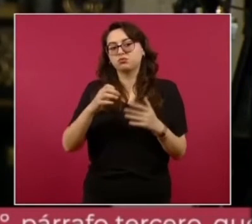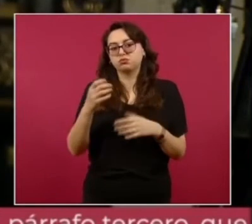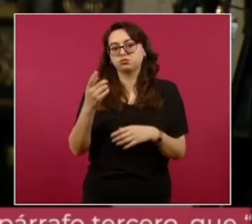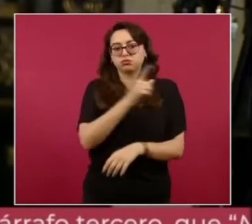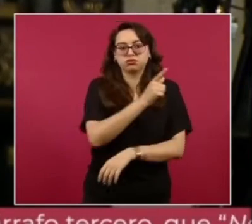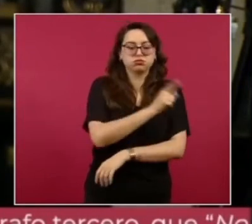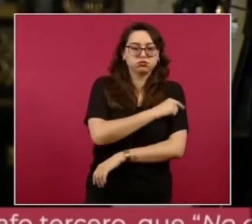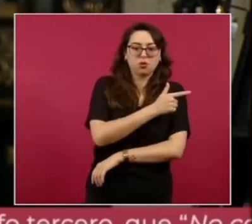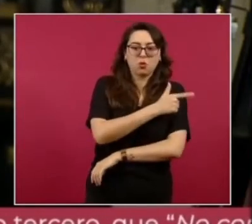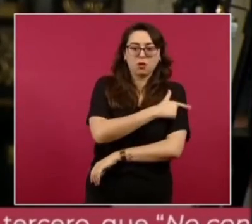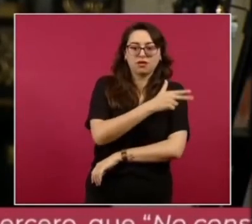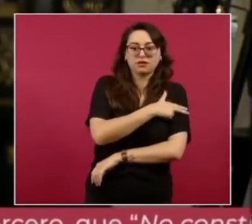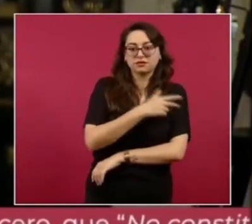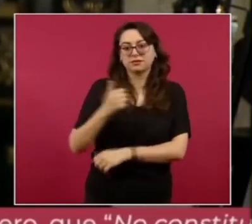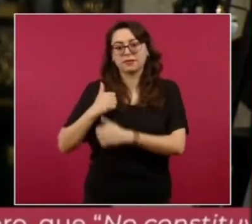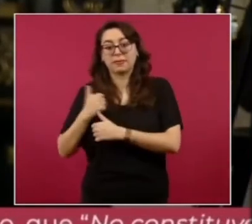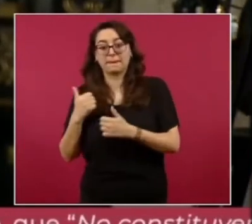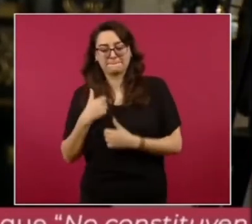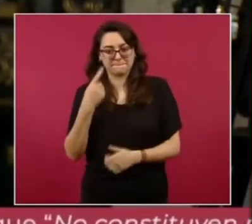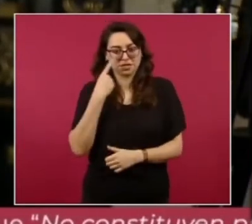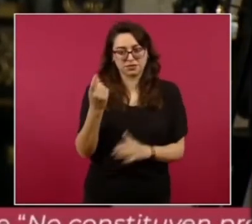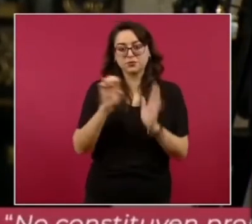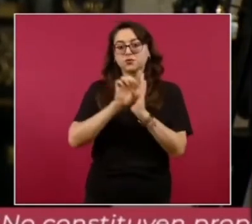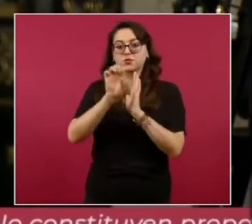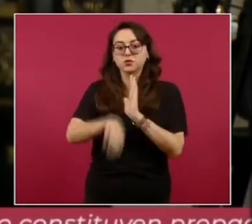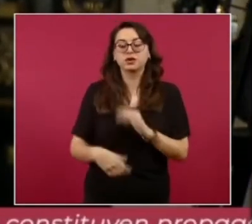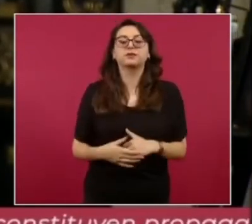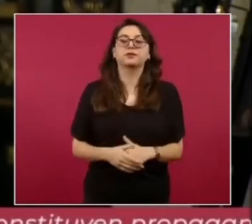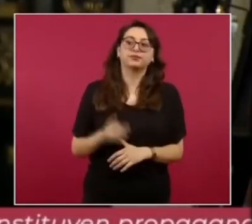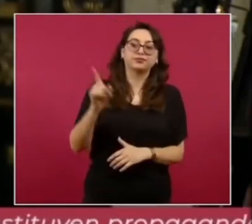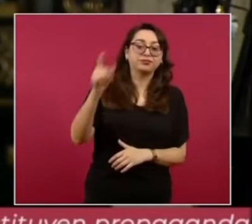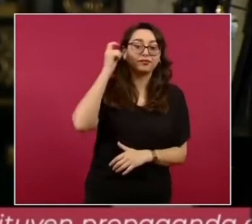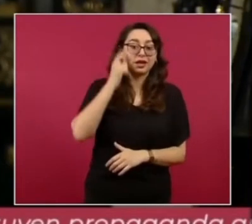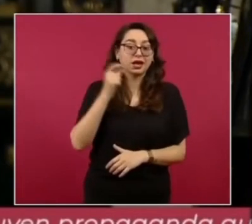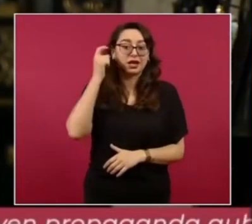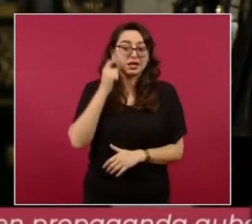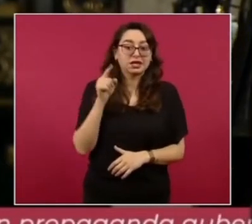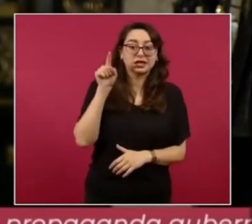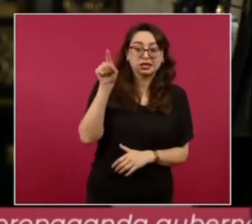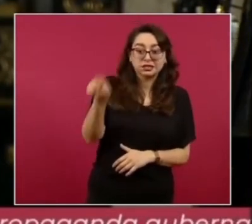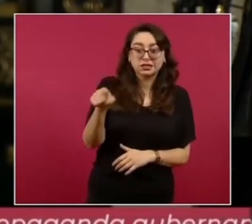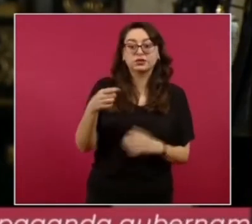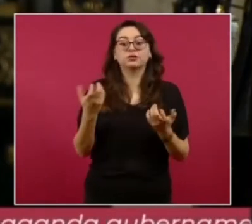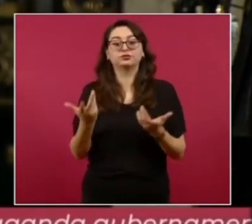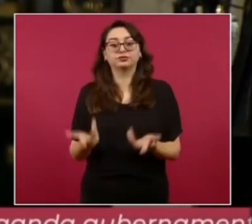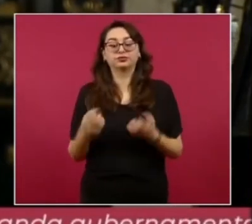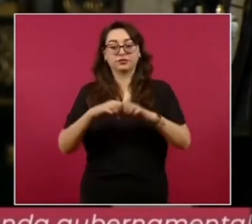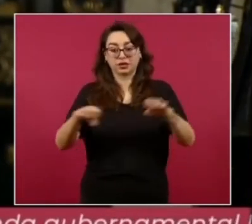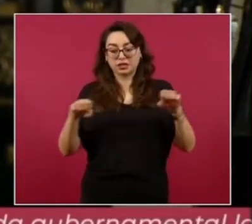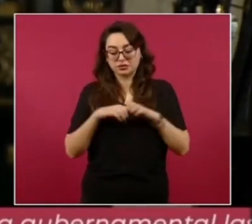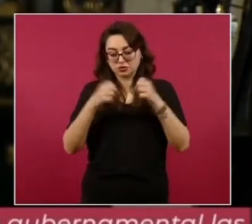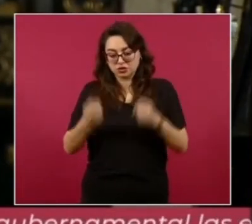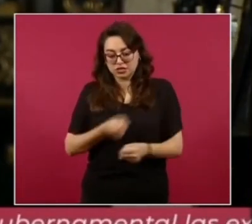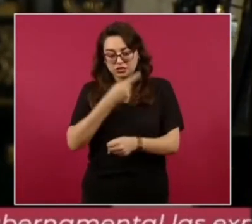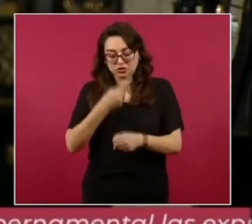presidente Particularmente, no sé si, y esta sería parte de la pregunta Si en el Gabinete de Seguridad se ha planteado